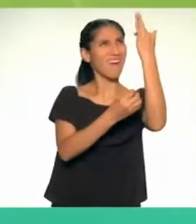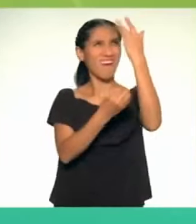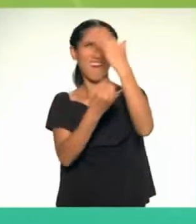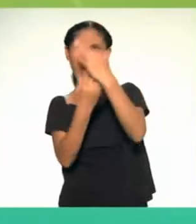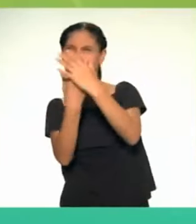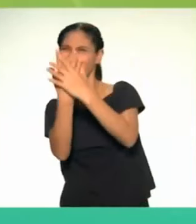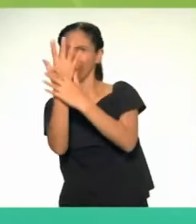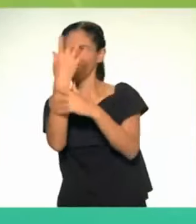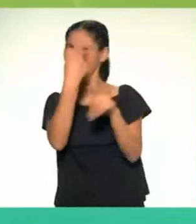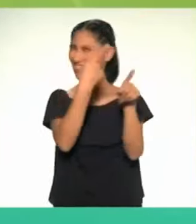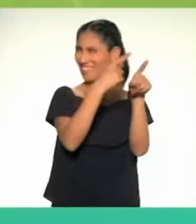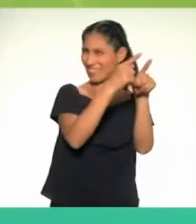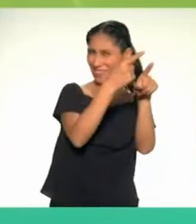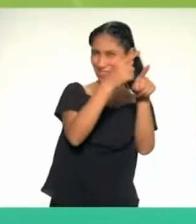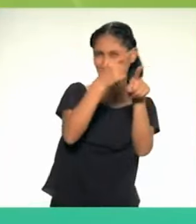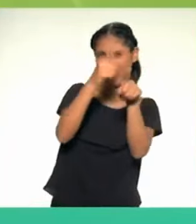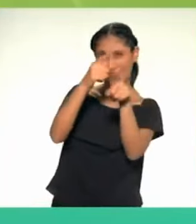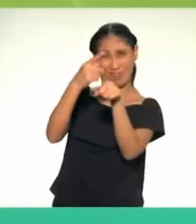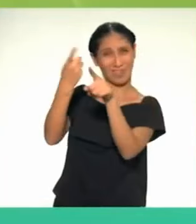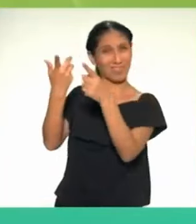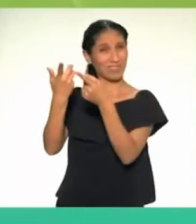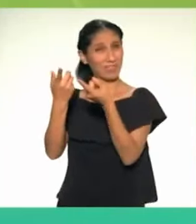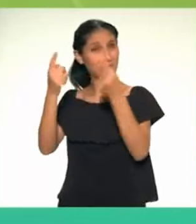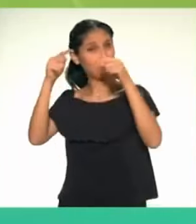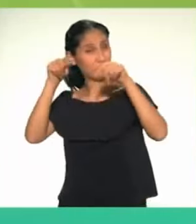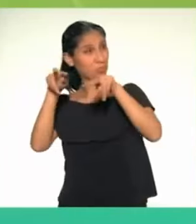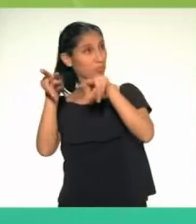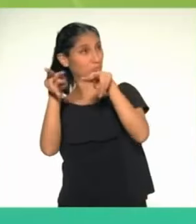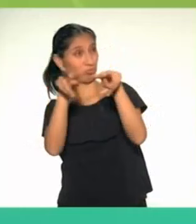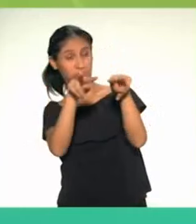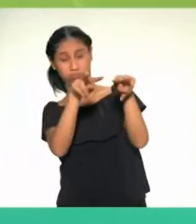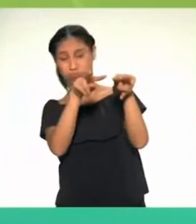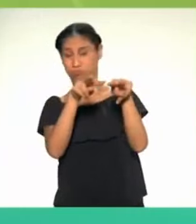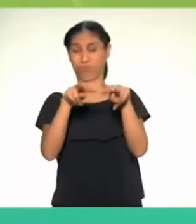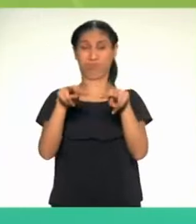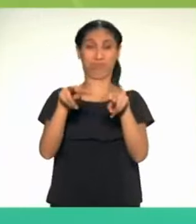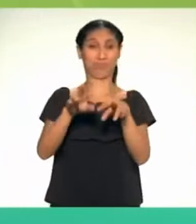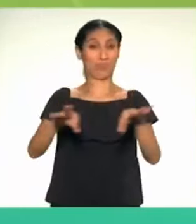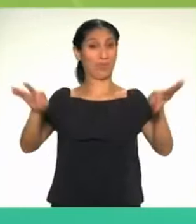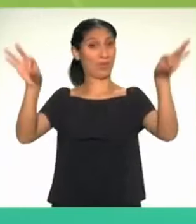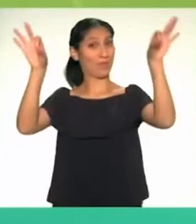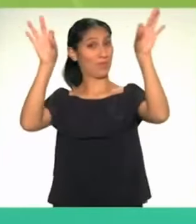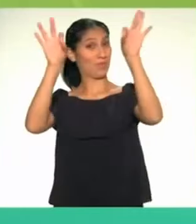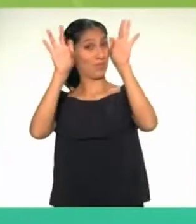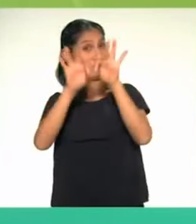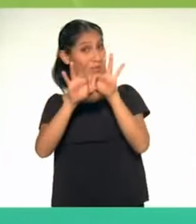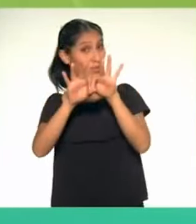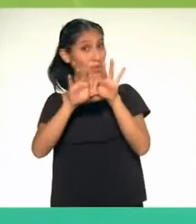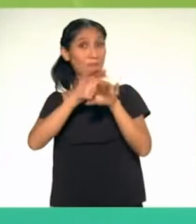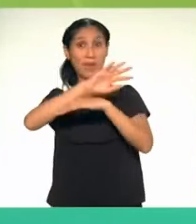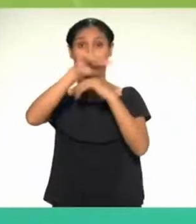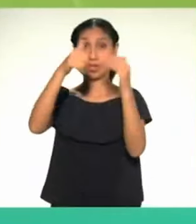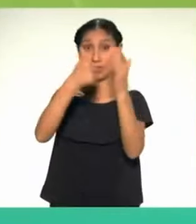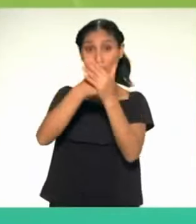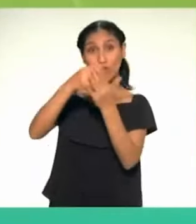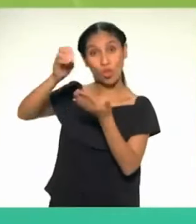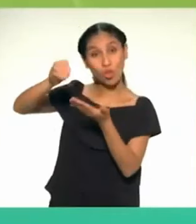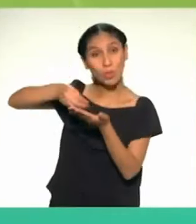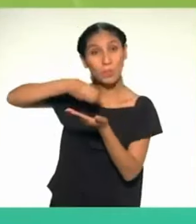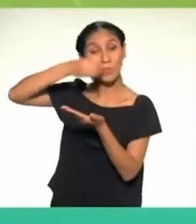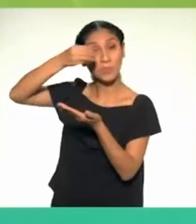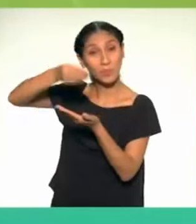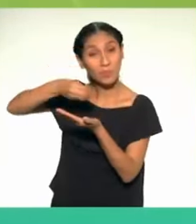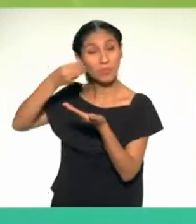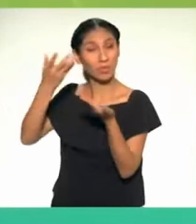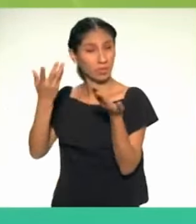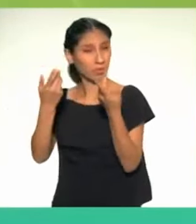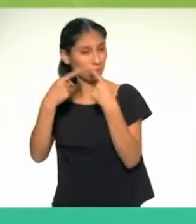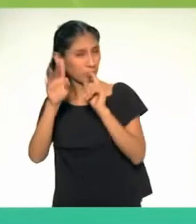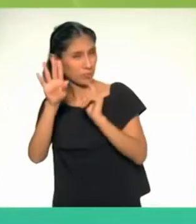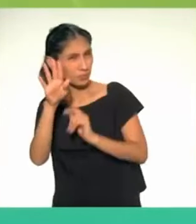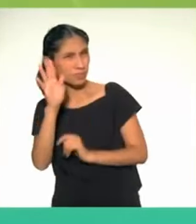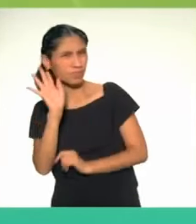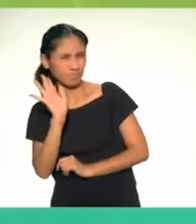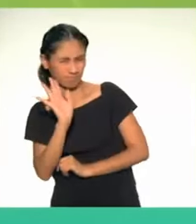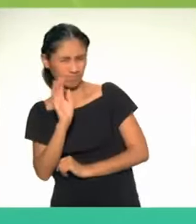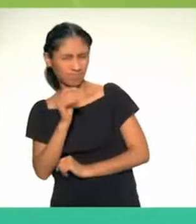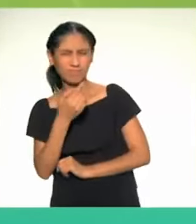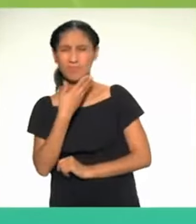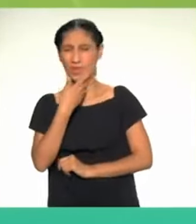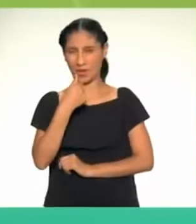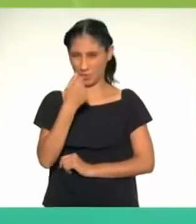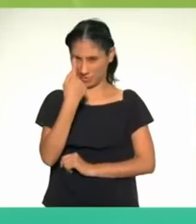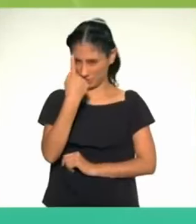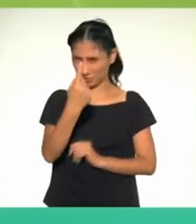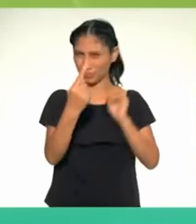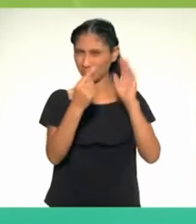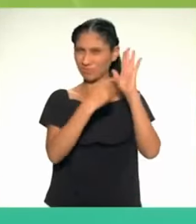de estas zonas de vida resultan ser de importancia para la alimentación mundial. Pero, ¿sabes qué? Mejor te llevaré por